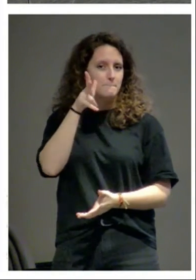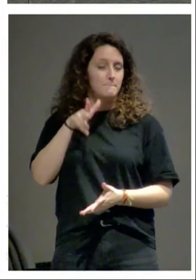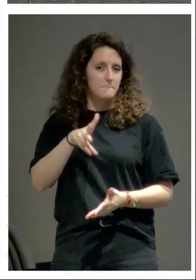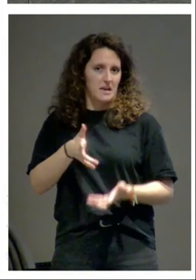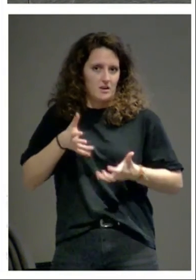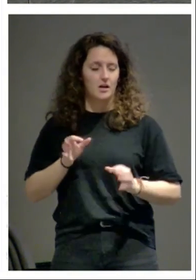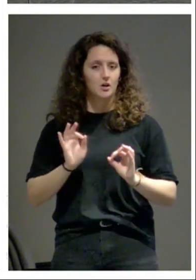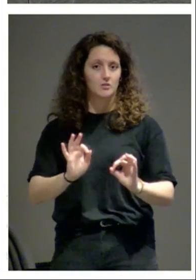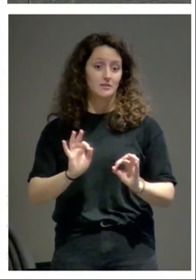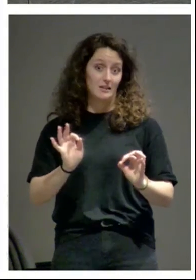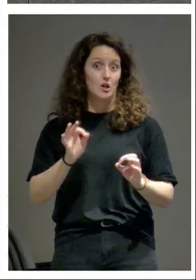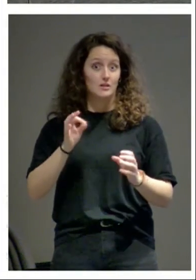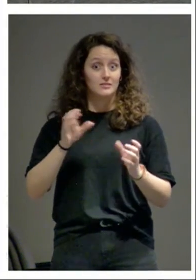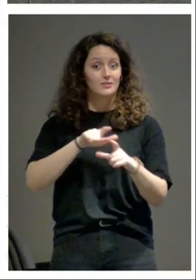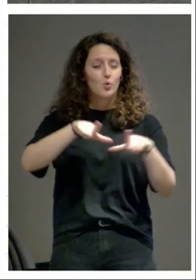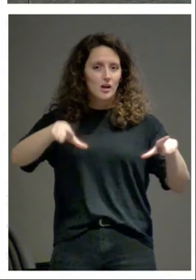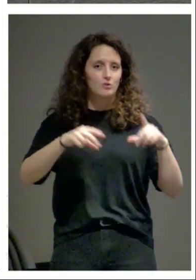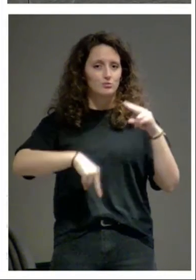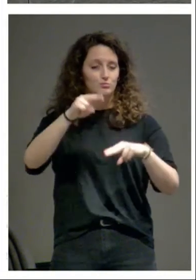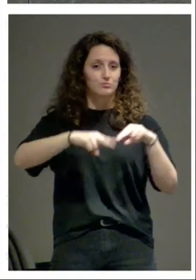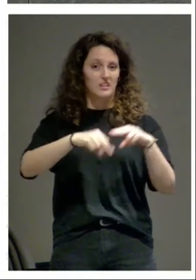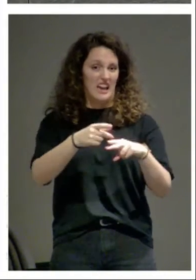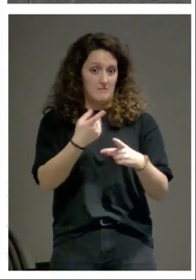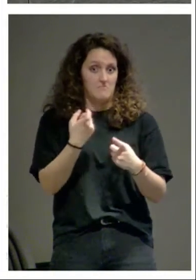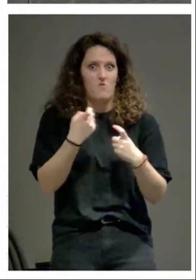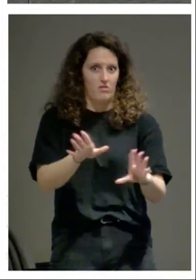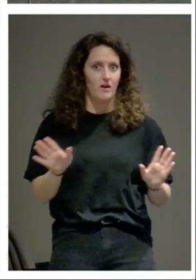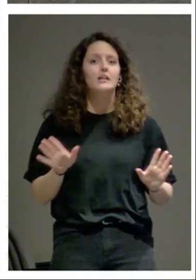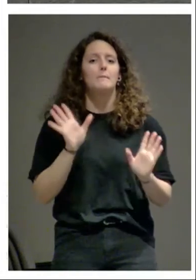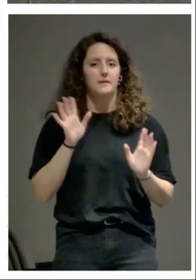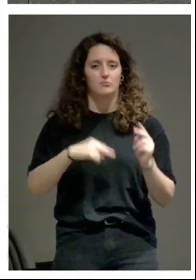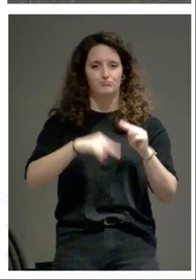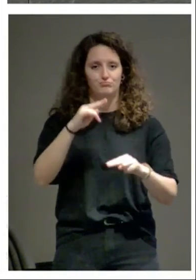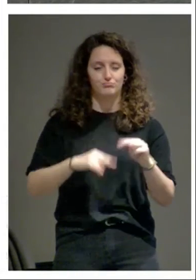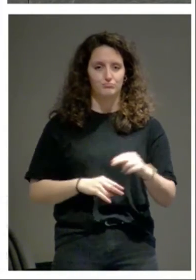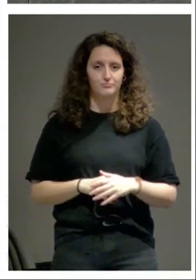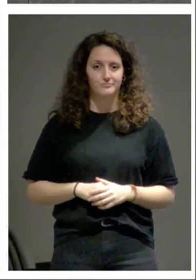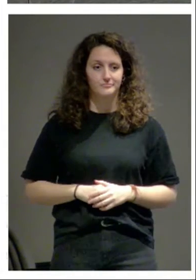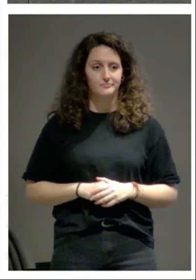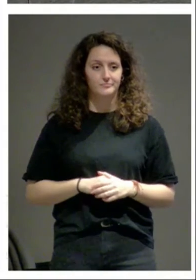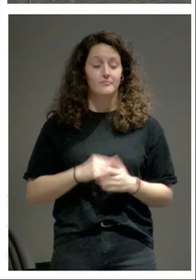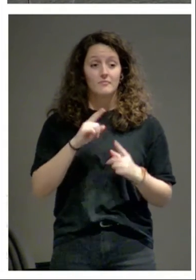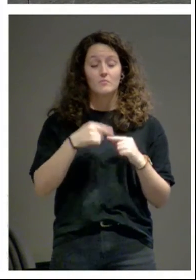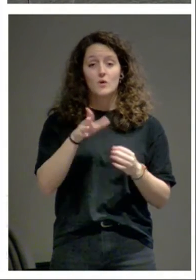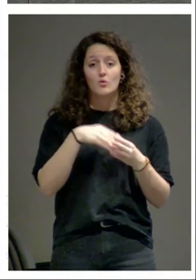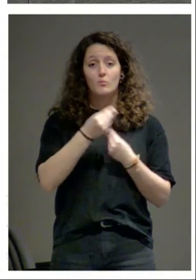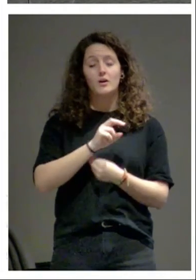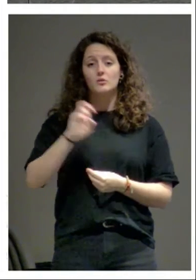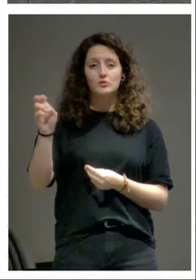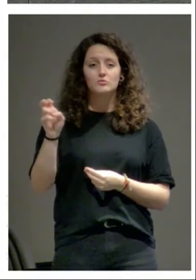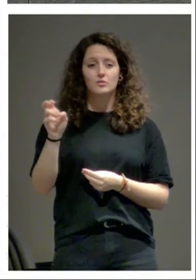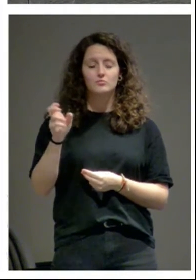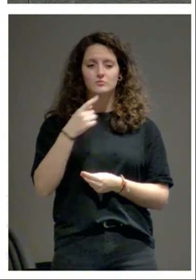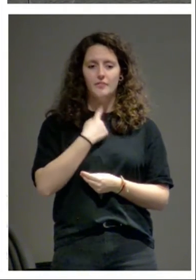en un edificio que en principio no tenía por qué tener claustro y además otros documentos nos